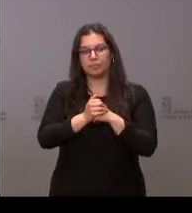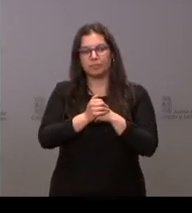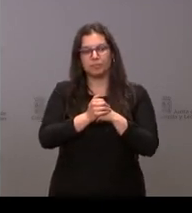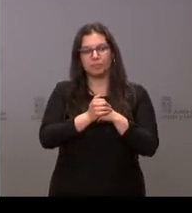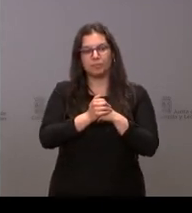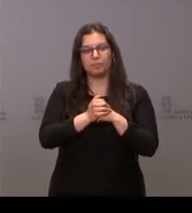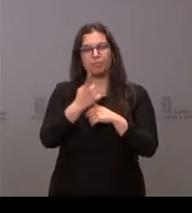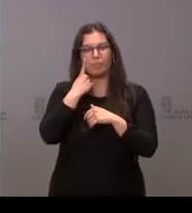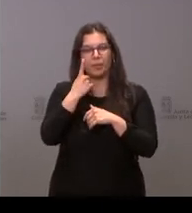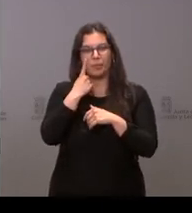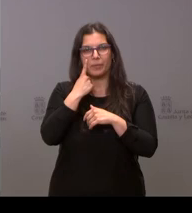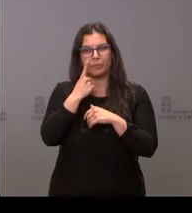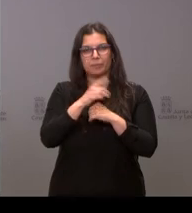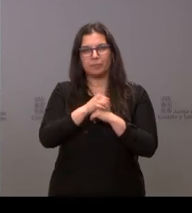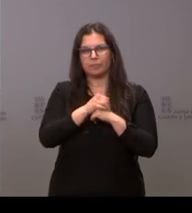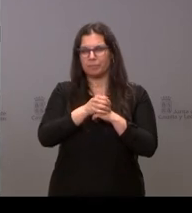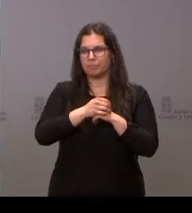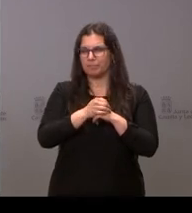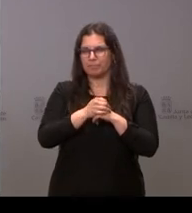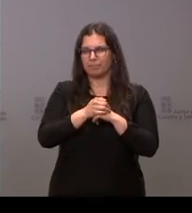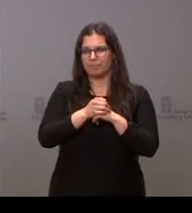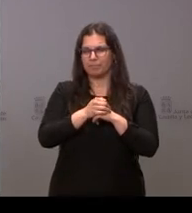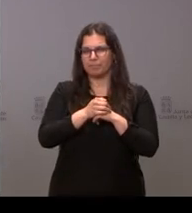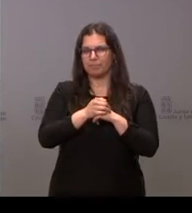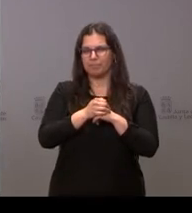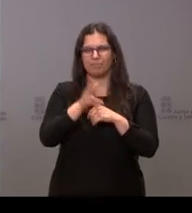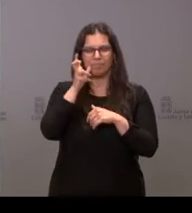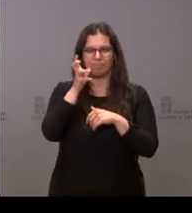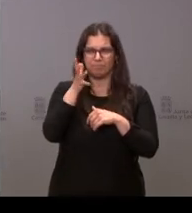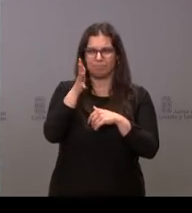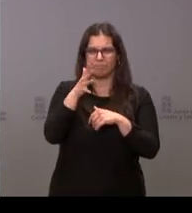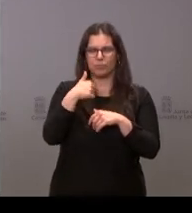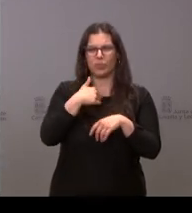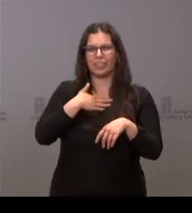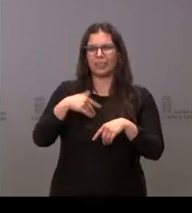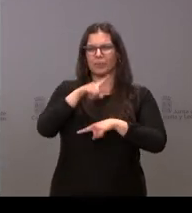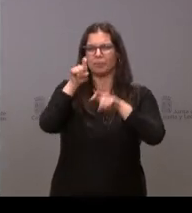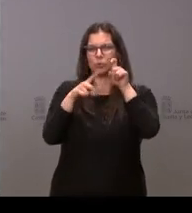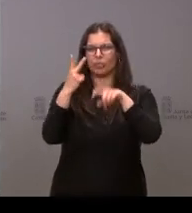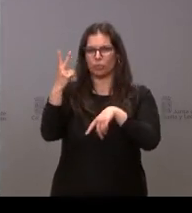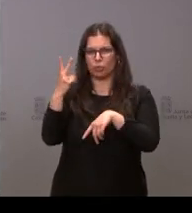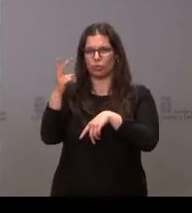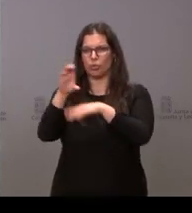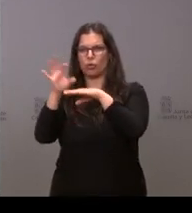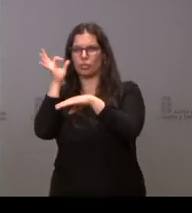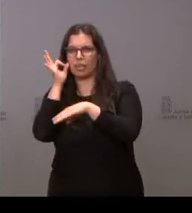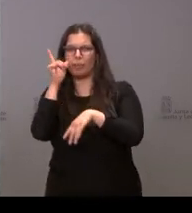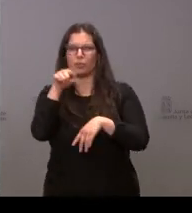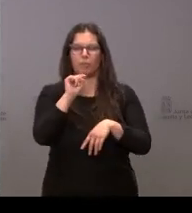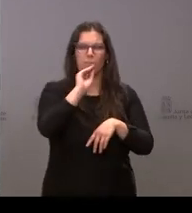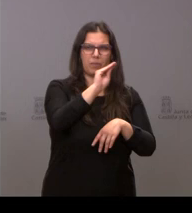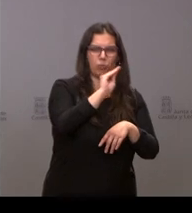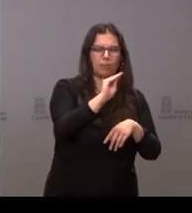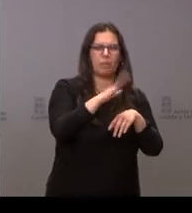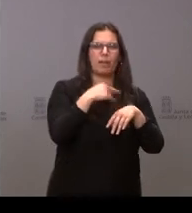Vamos a ver, tenía un par de preguntas para la consejera, pero quería empezar por una pregunta para el portavoz, a ver si consigo aclararla,